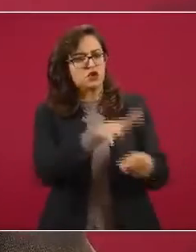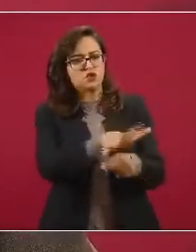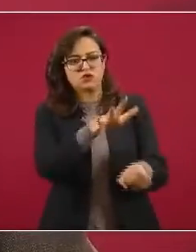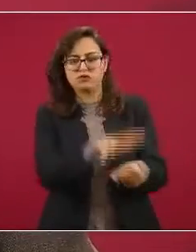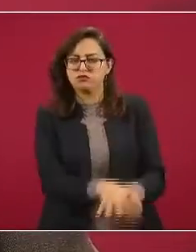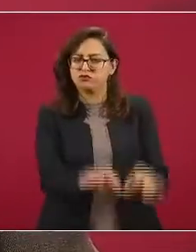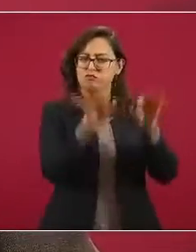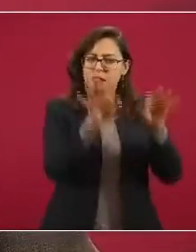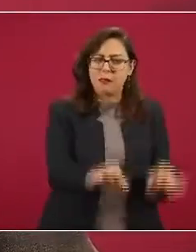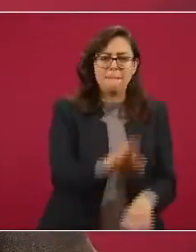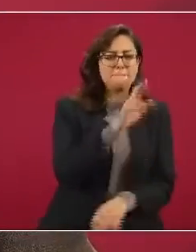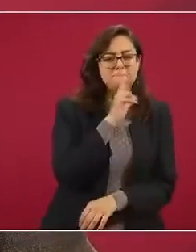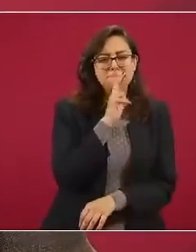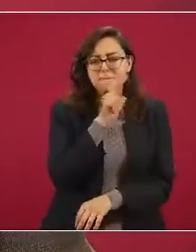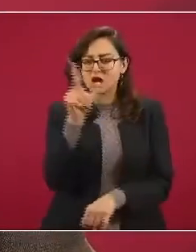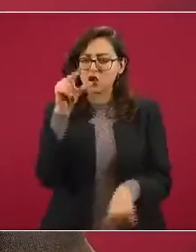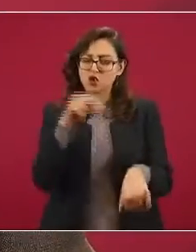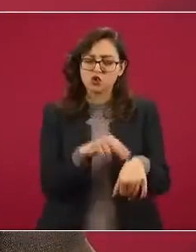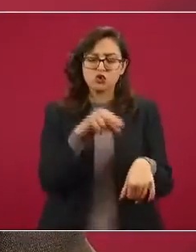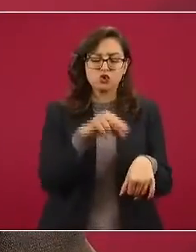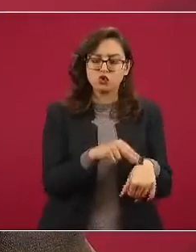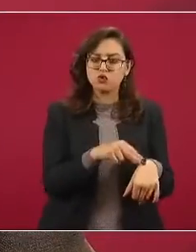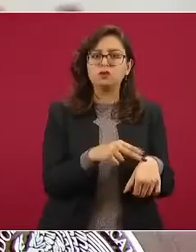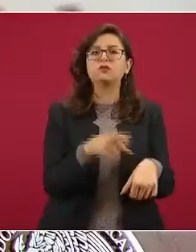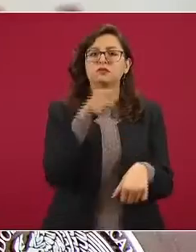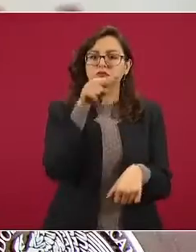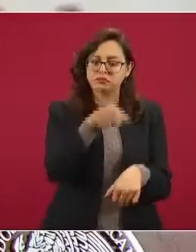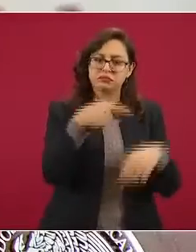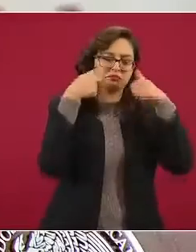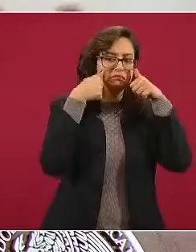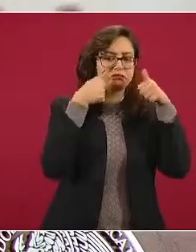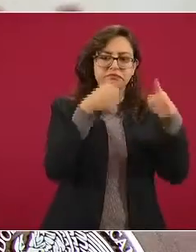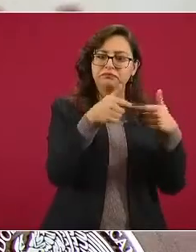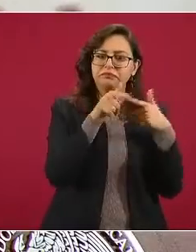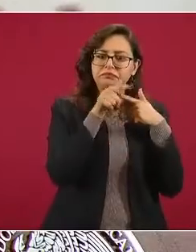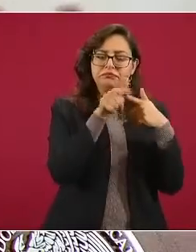mejores médicos y así podamos cumplir con este objetivo.